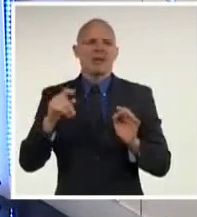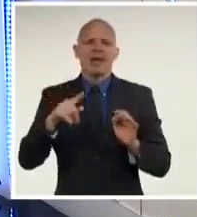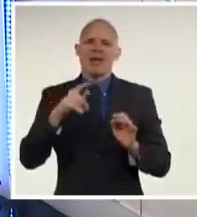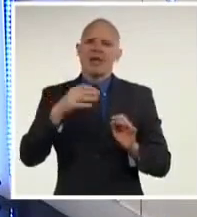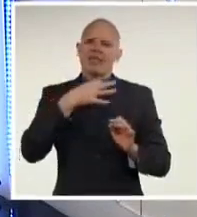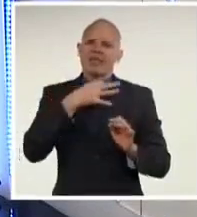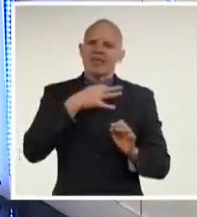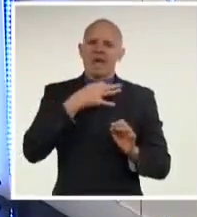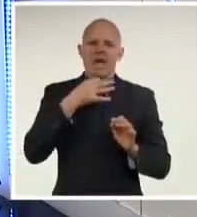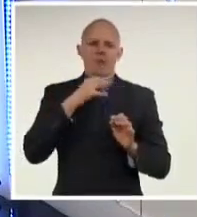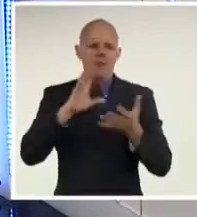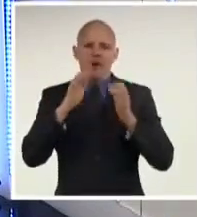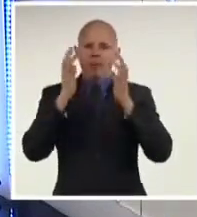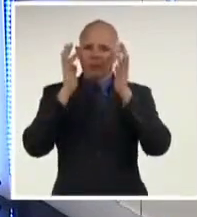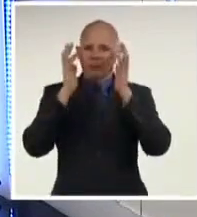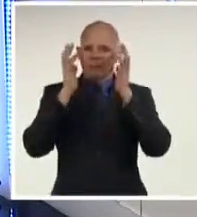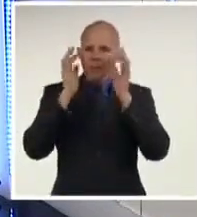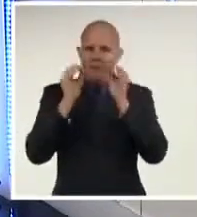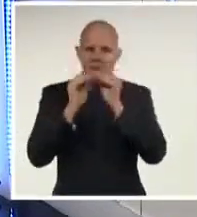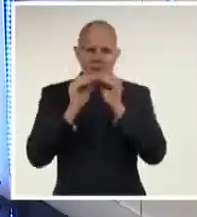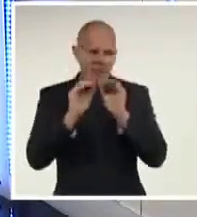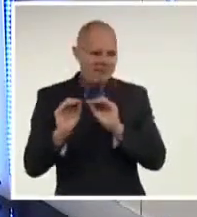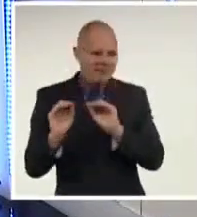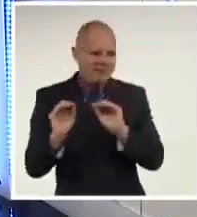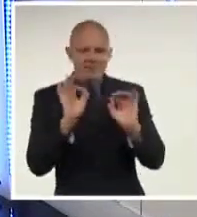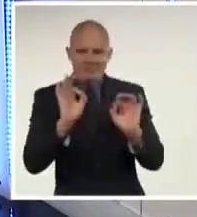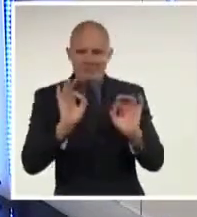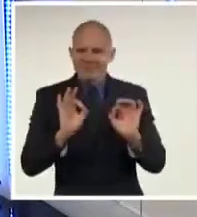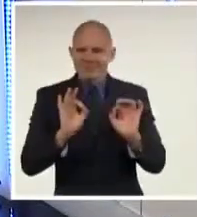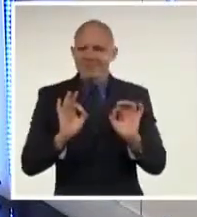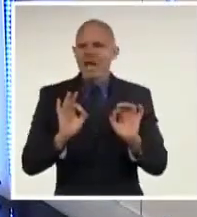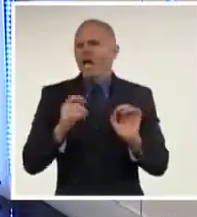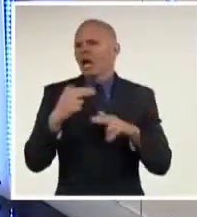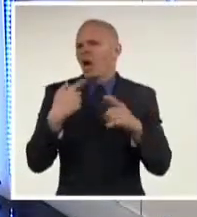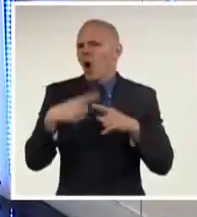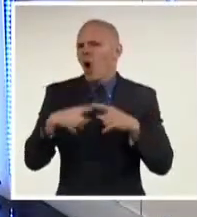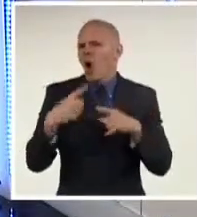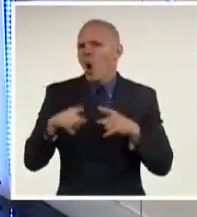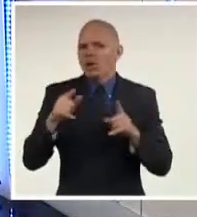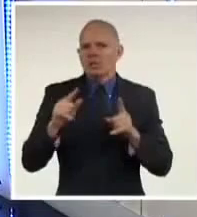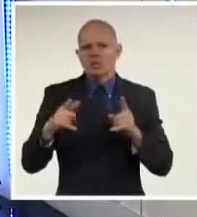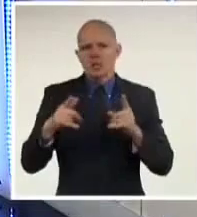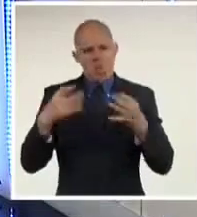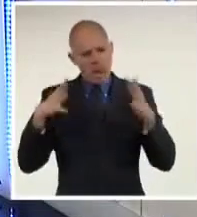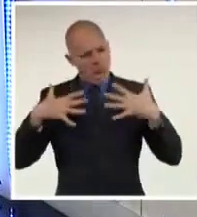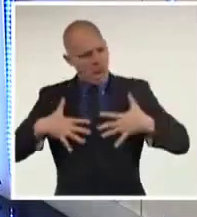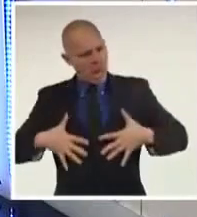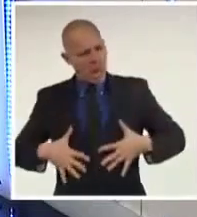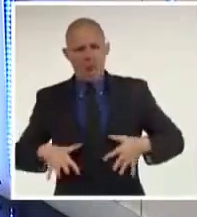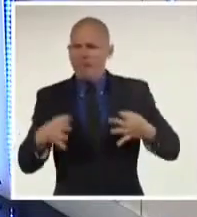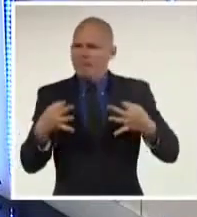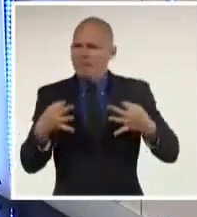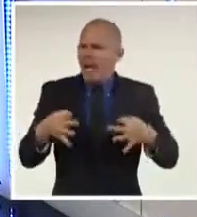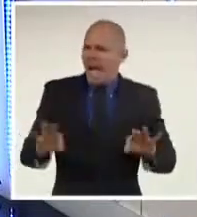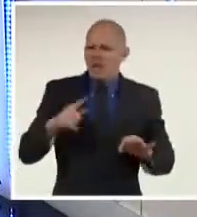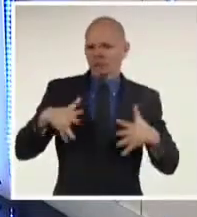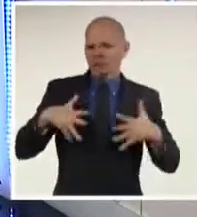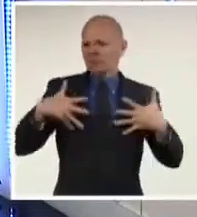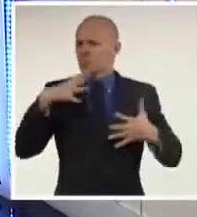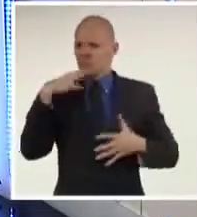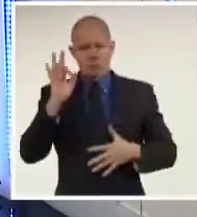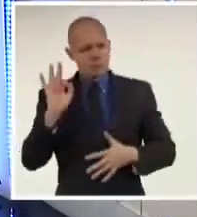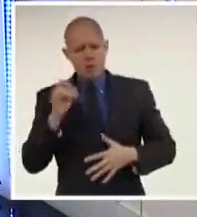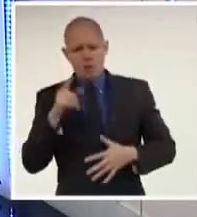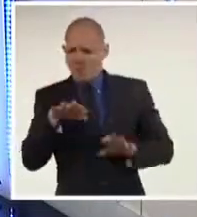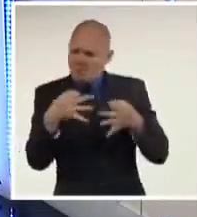achinados y mestizo que hasta ahora había mantenido silencio ante el lado oscuro de la democracia esa que no los incluye a ellos,